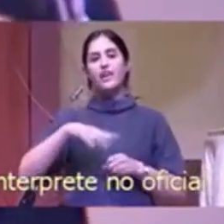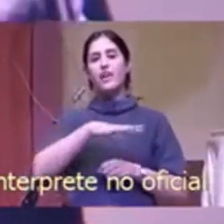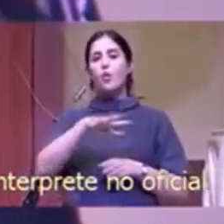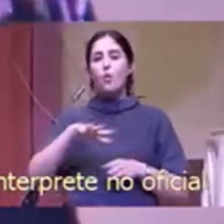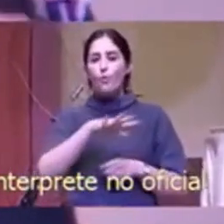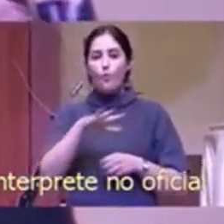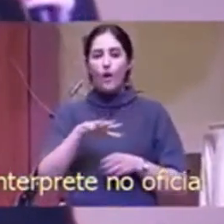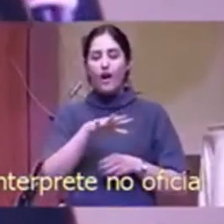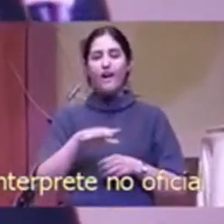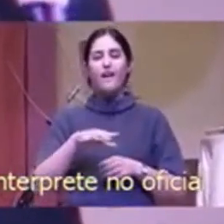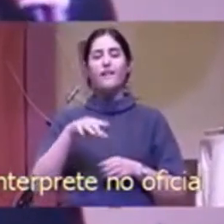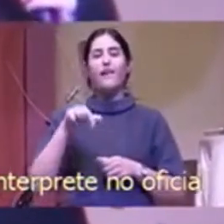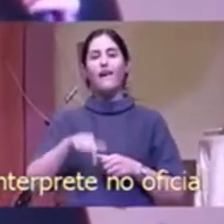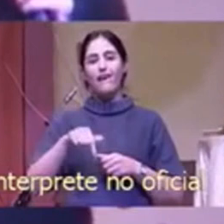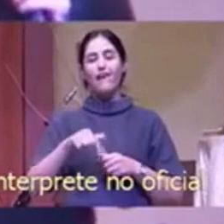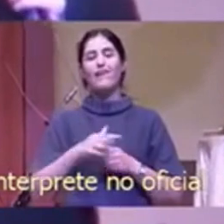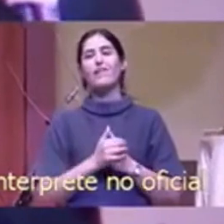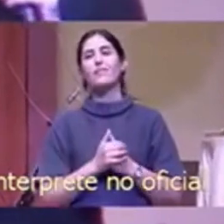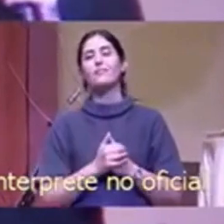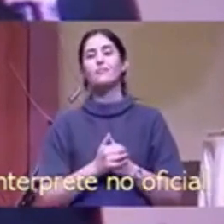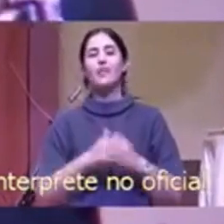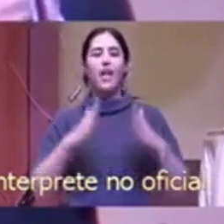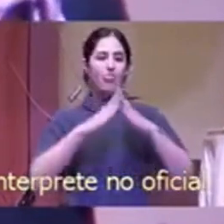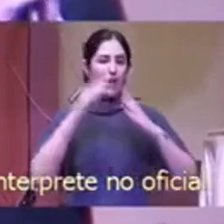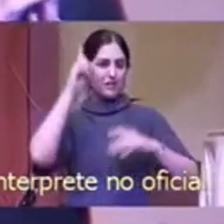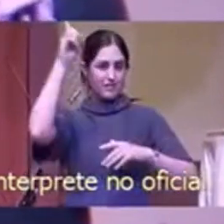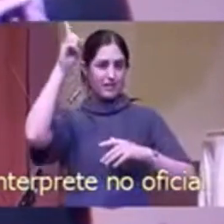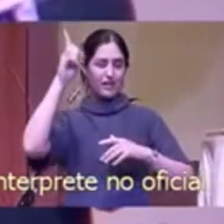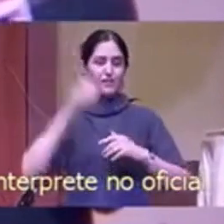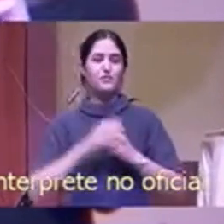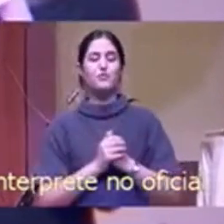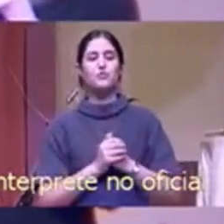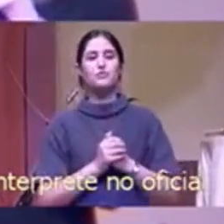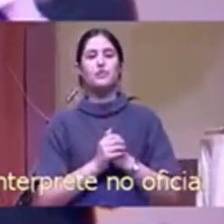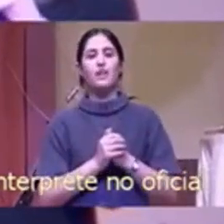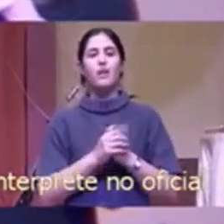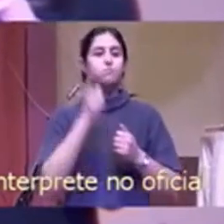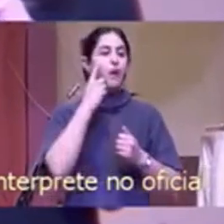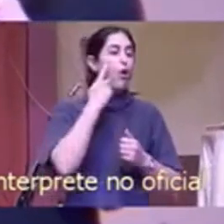La popularidad de su hermosa iglesia les precede.